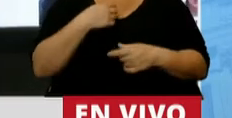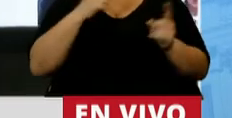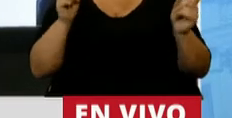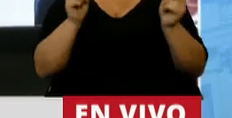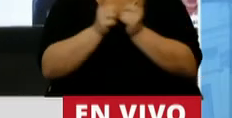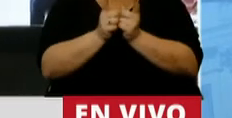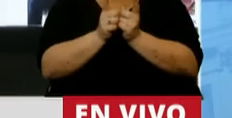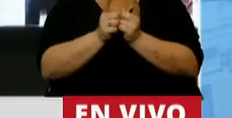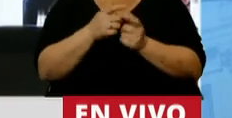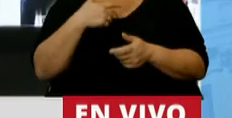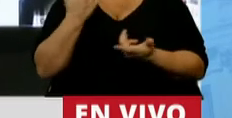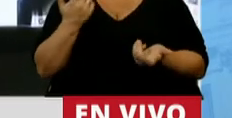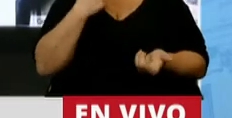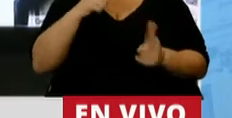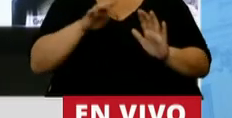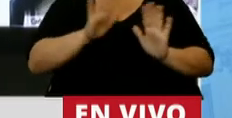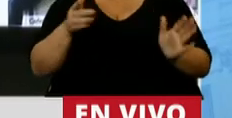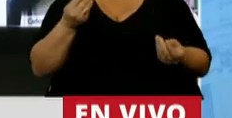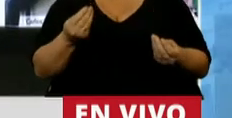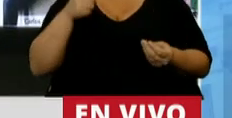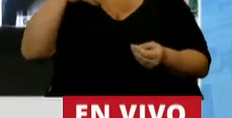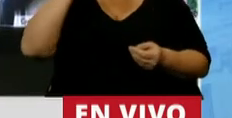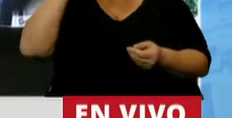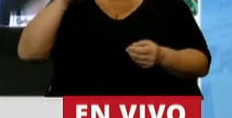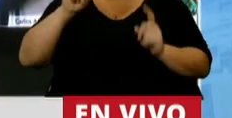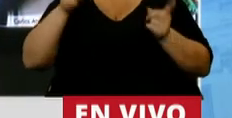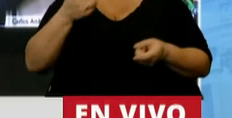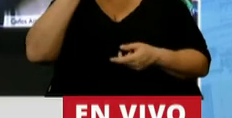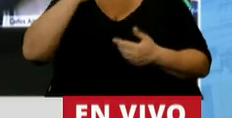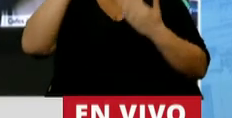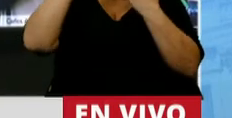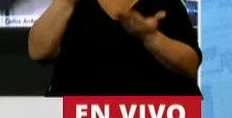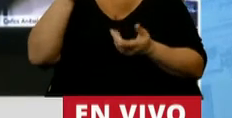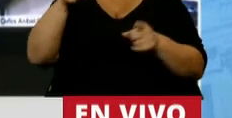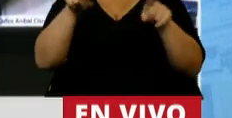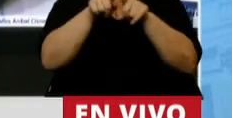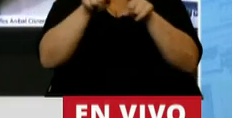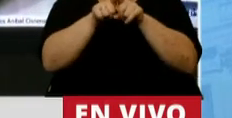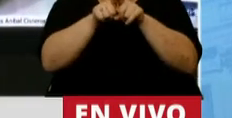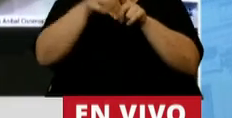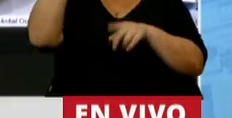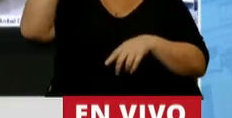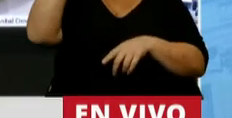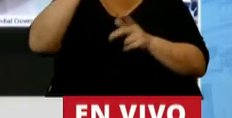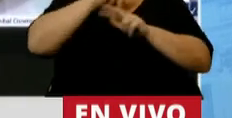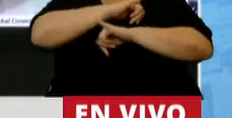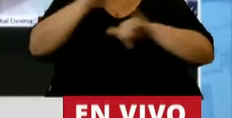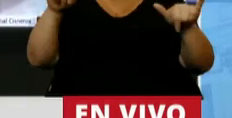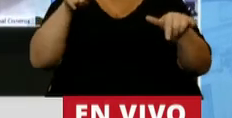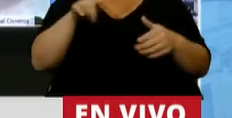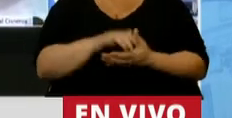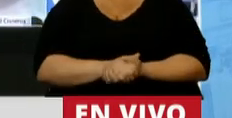breve, decir que no tengo dudas además que Mariano también quisiera que lo recuerden, al igual que alguna vez Néstor nos dijo,